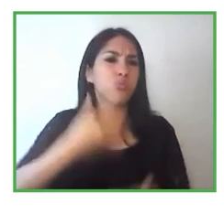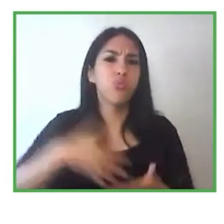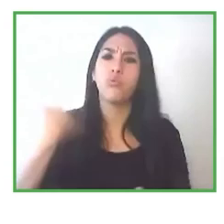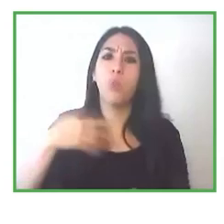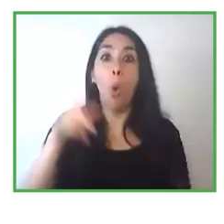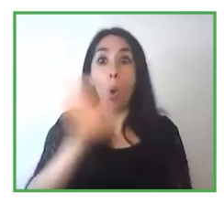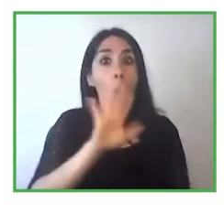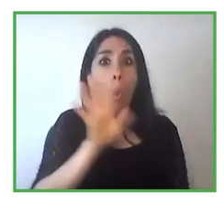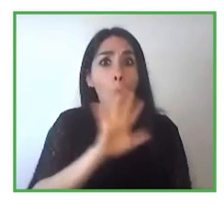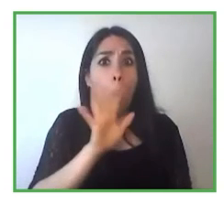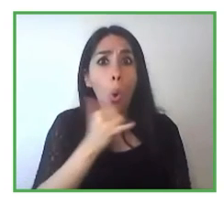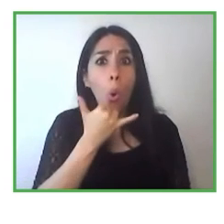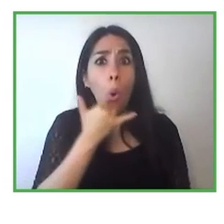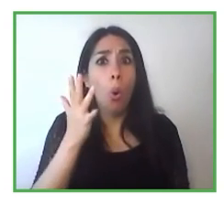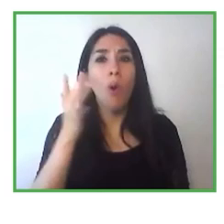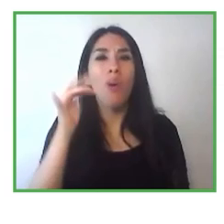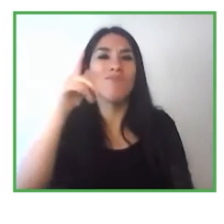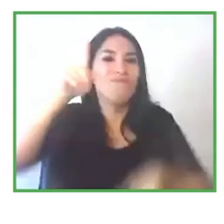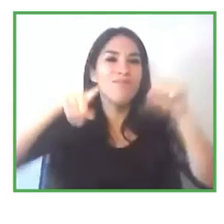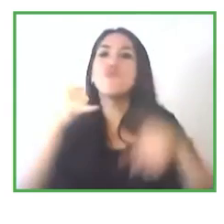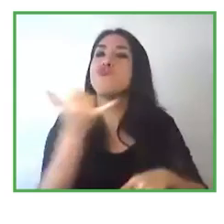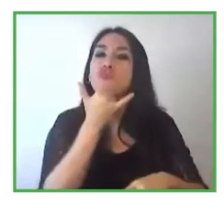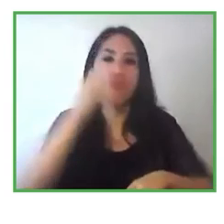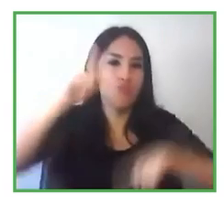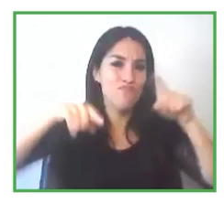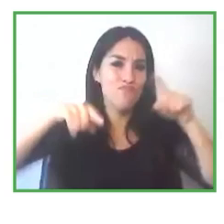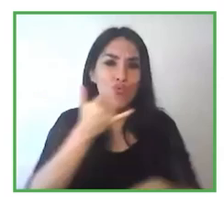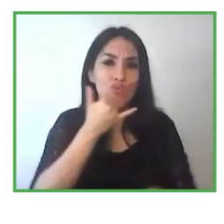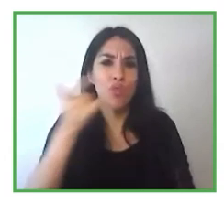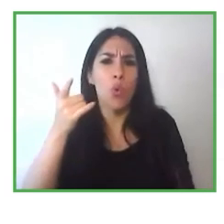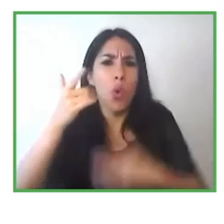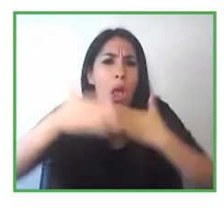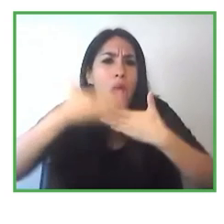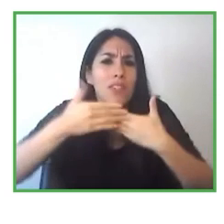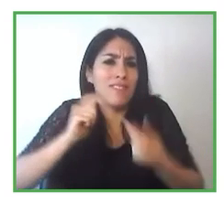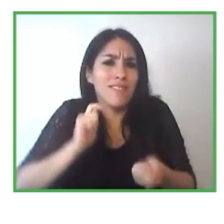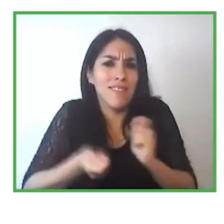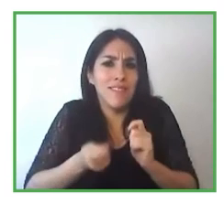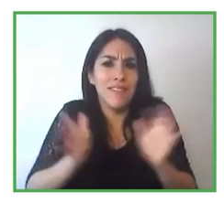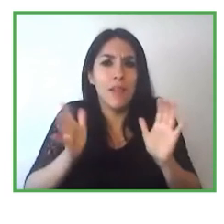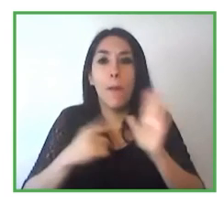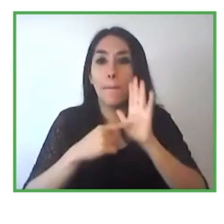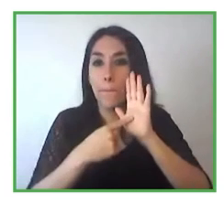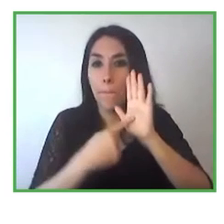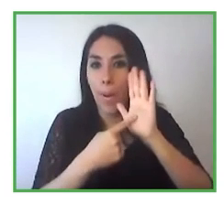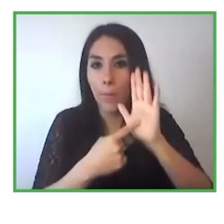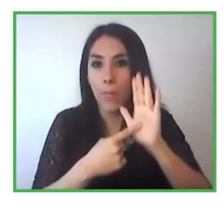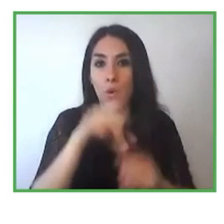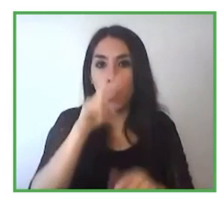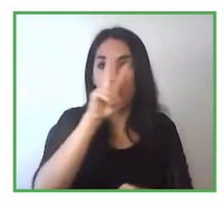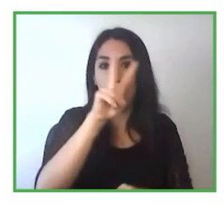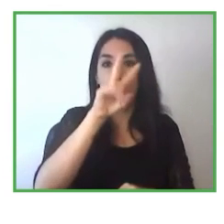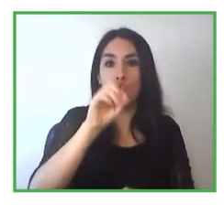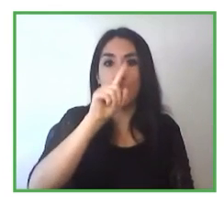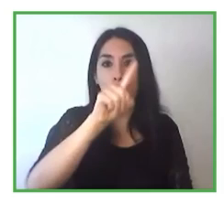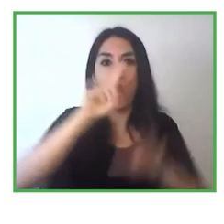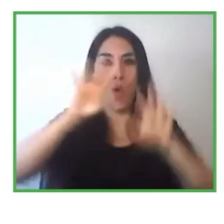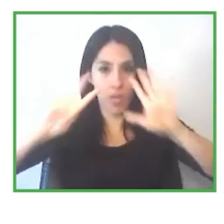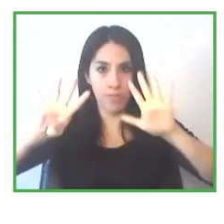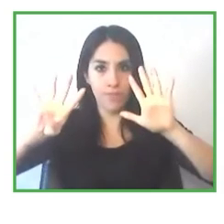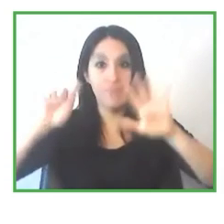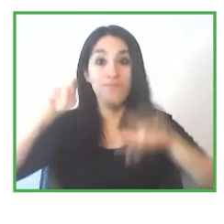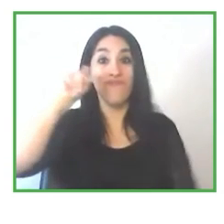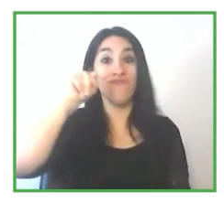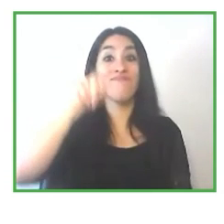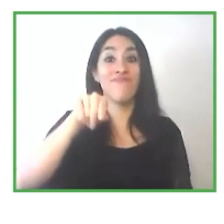cosas tan básicas y tan sencillas por ejemplo en el año 2019 tuvimos la experiencia con un grupo